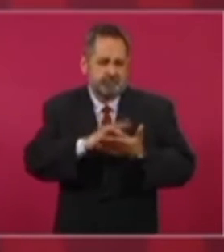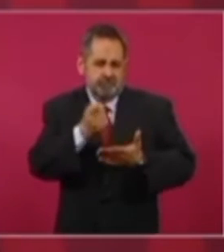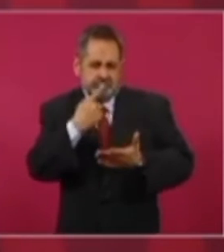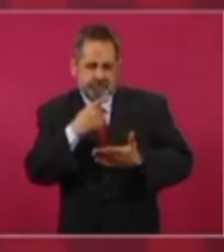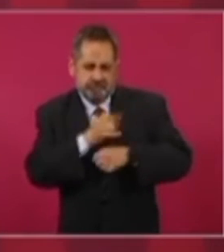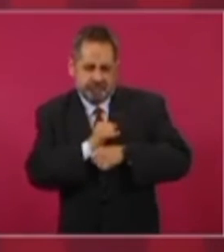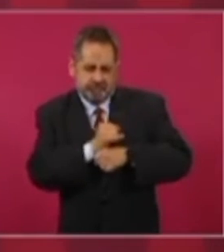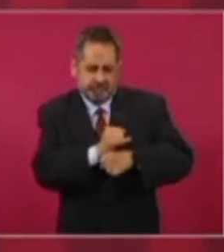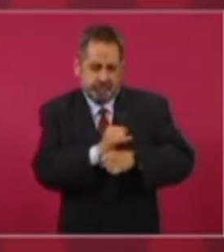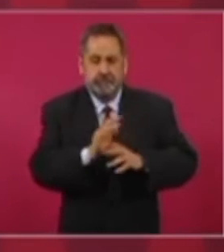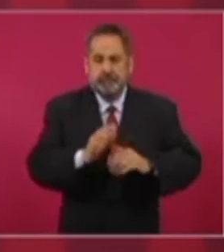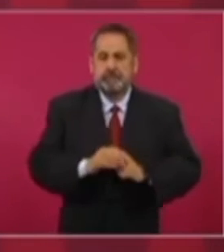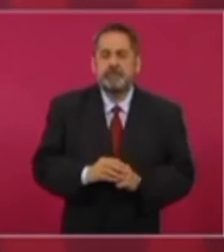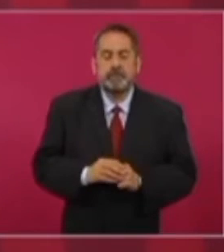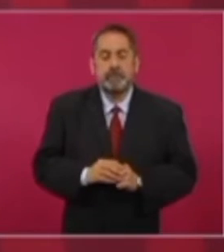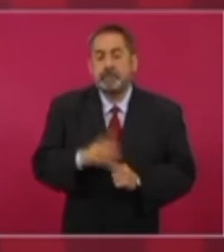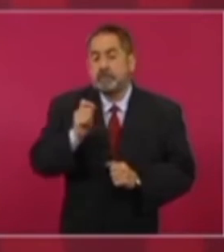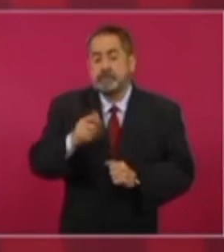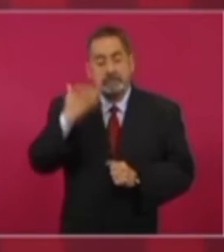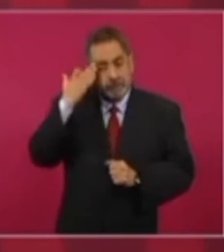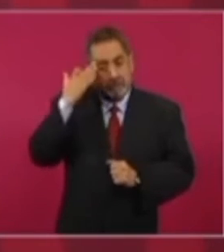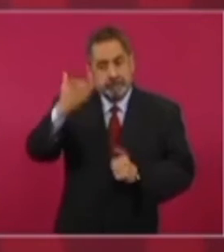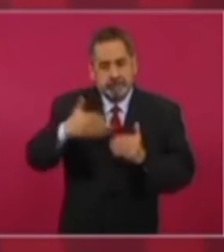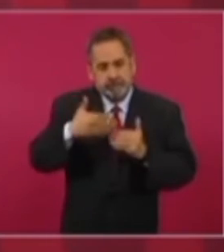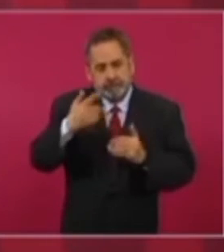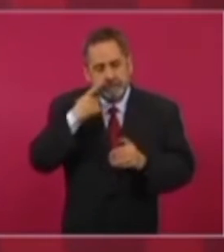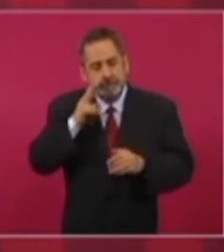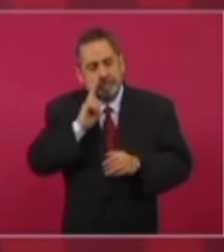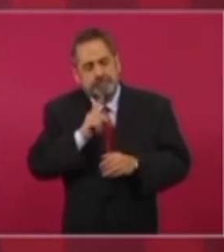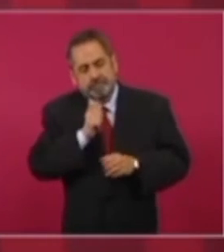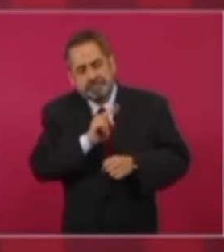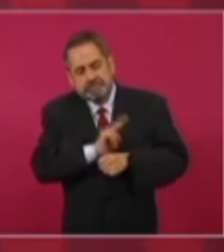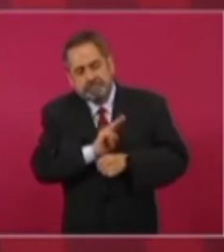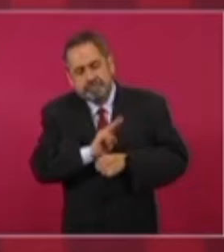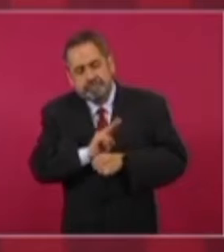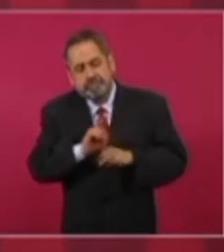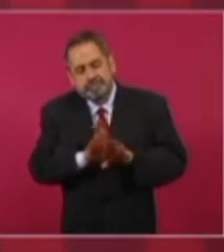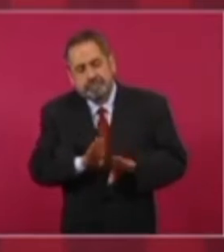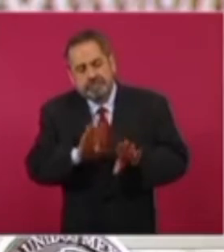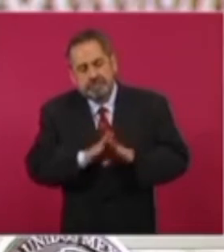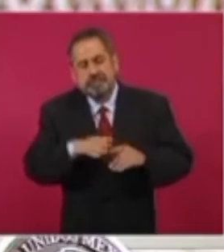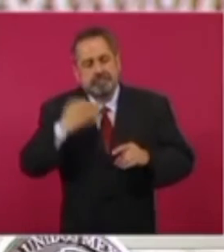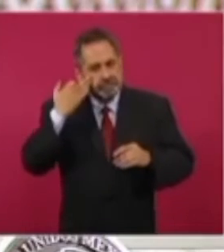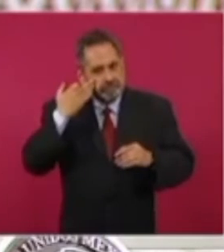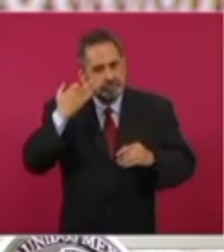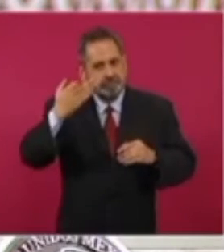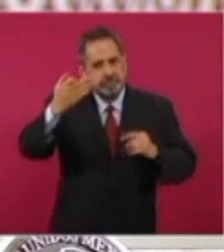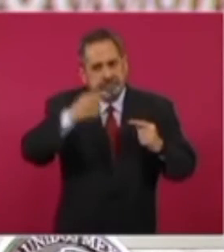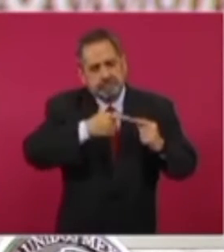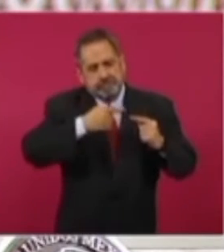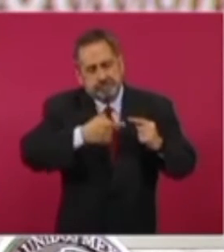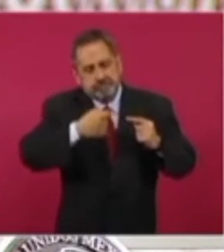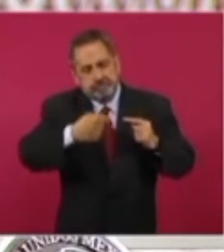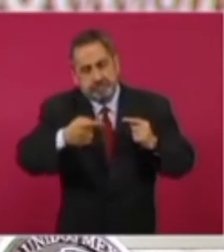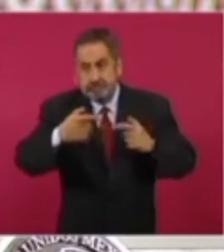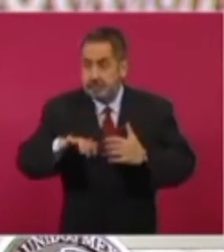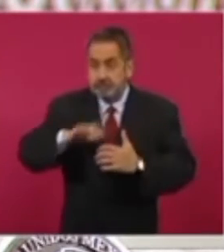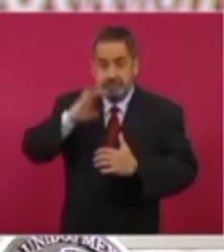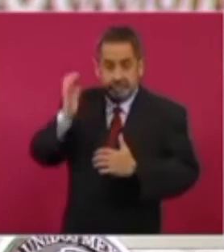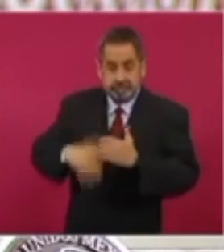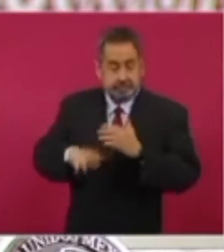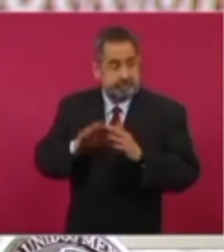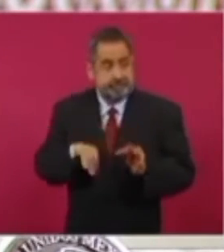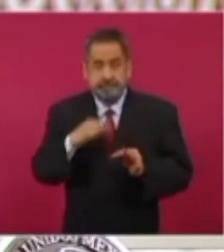Esto lo que exige es un proceso de vigilancia continua en un proceso de investigación que no ha concluido.